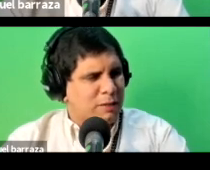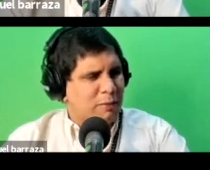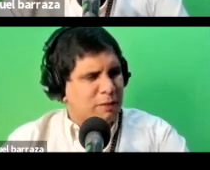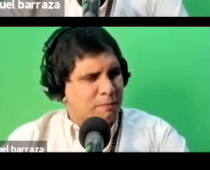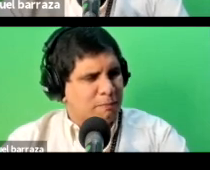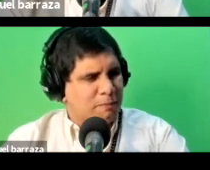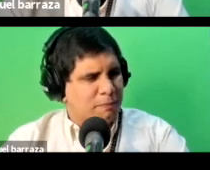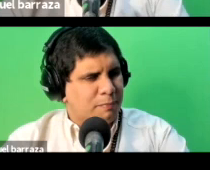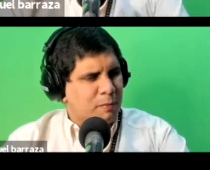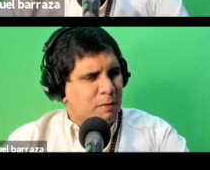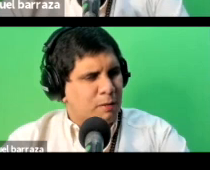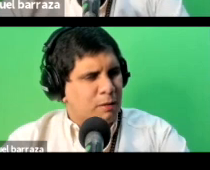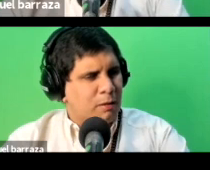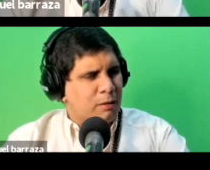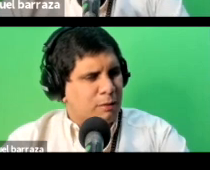más esa imagen.